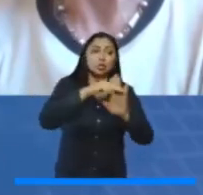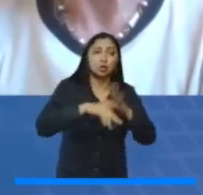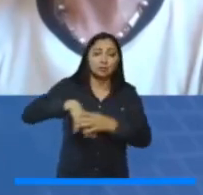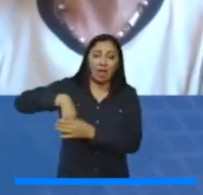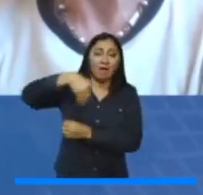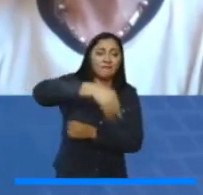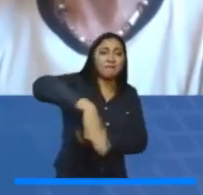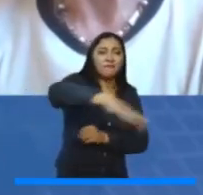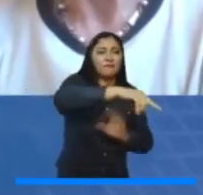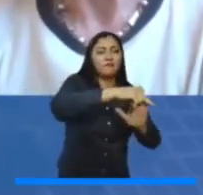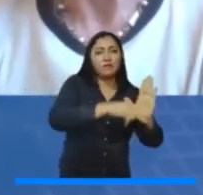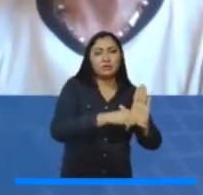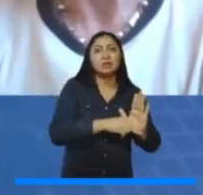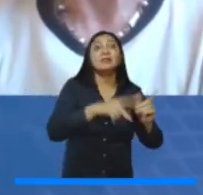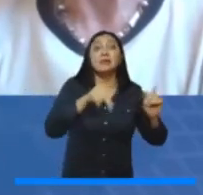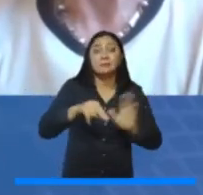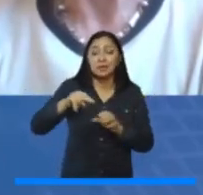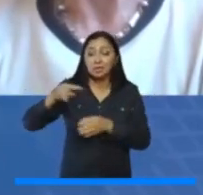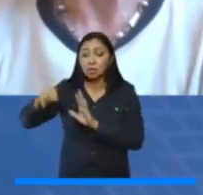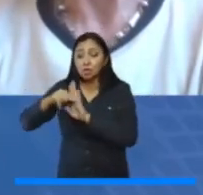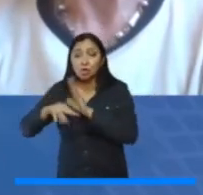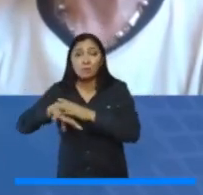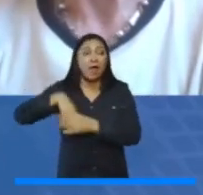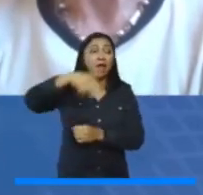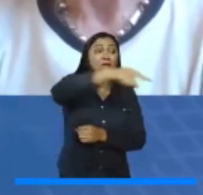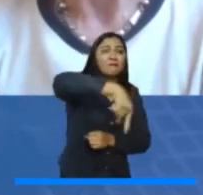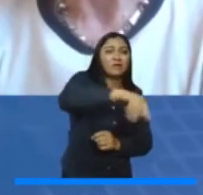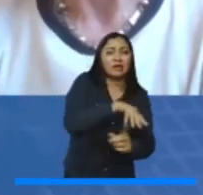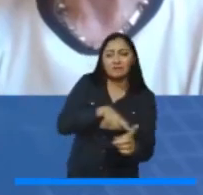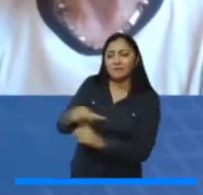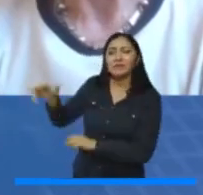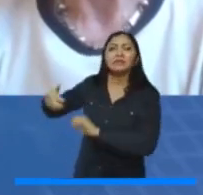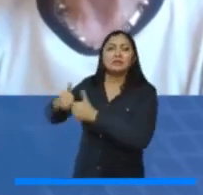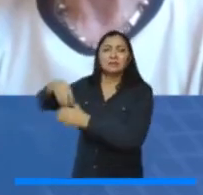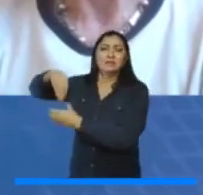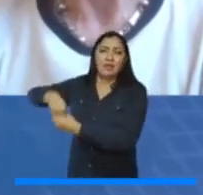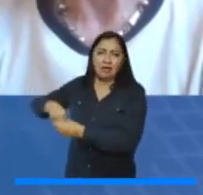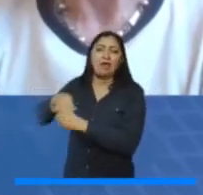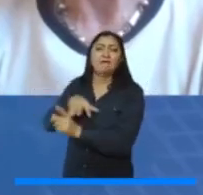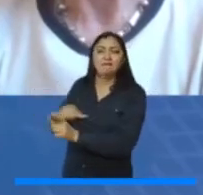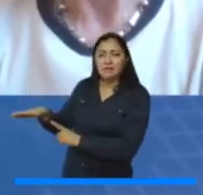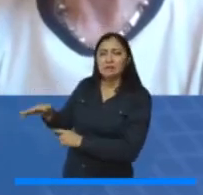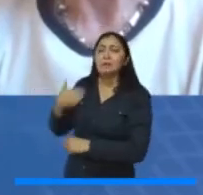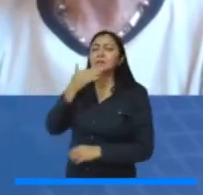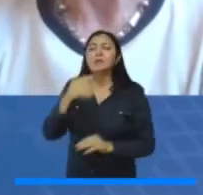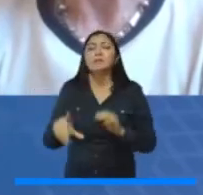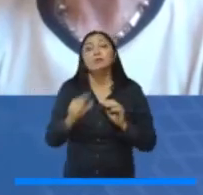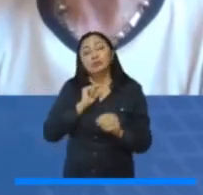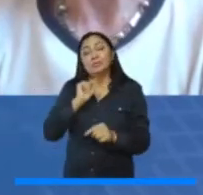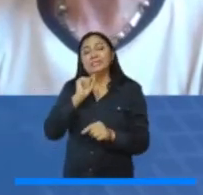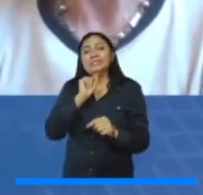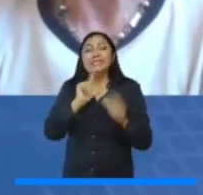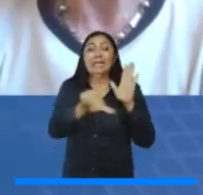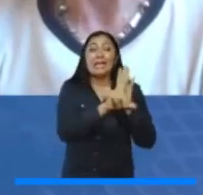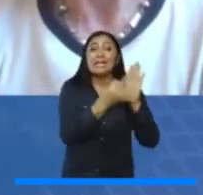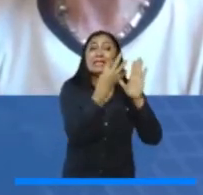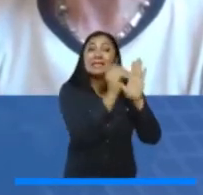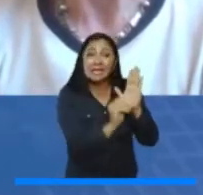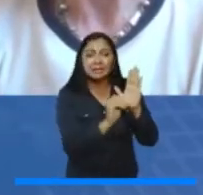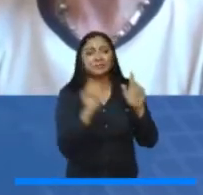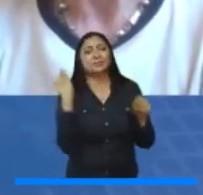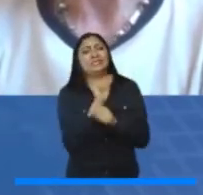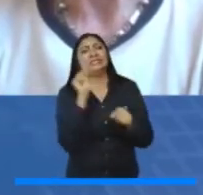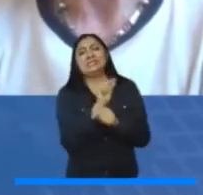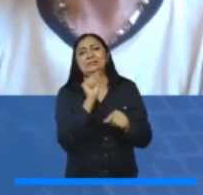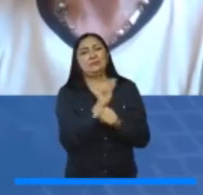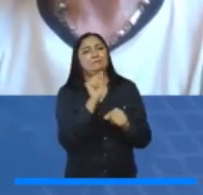perturban esa gobernabilidad. Y aquí una crítica, por ejemplo, a la Ley 30, dentro de las muchas otras críticas, esa Ley 30